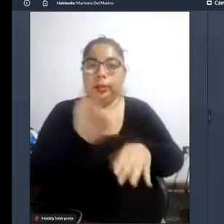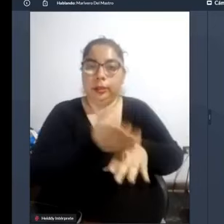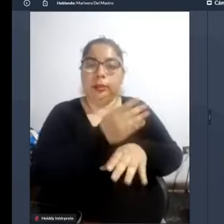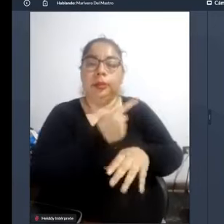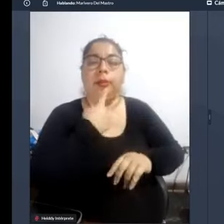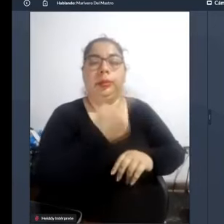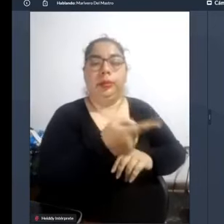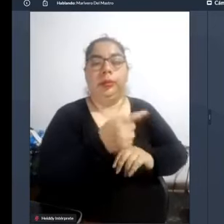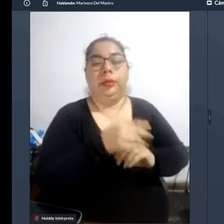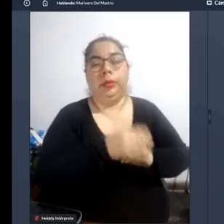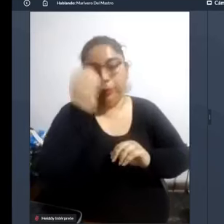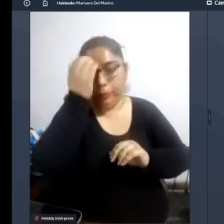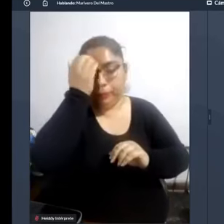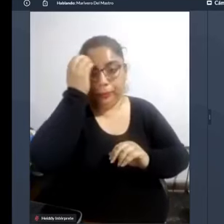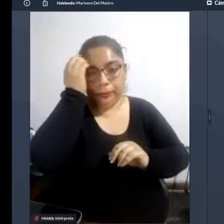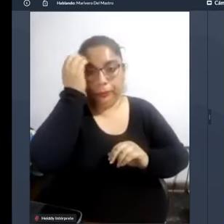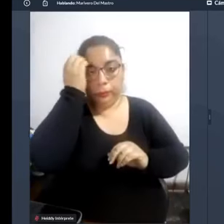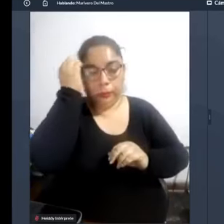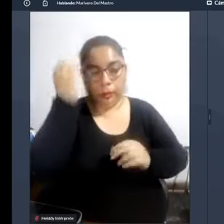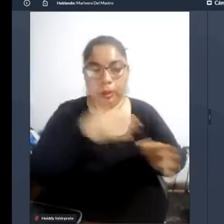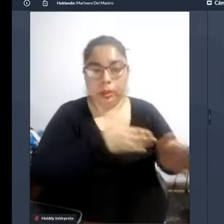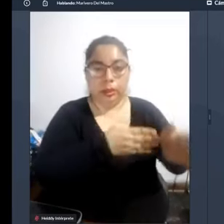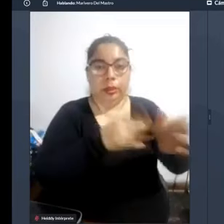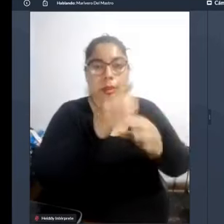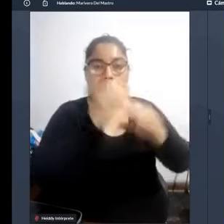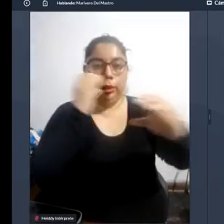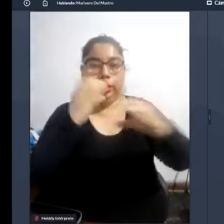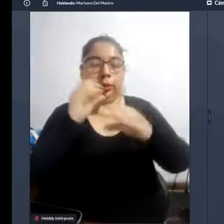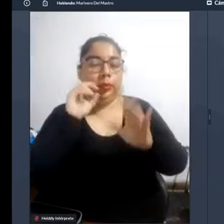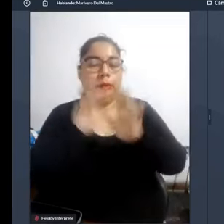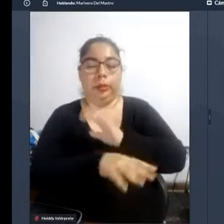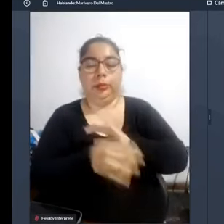de accesibilidad en el transporte por ejemplo